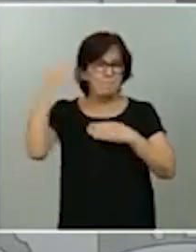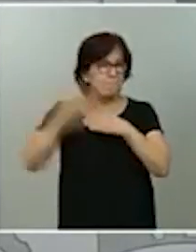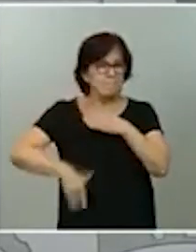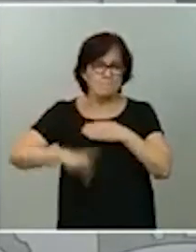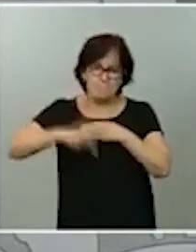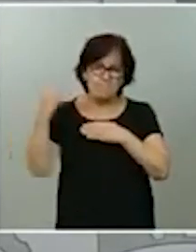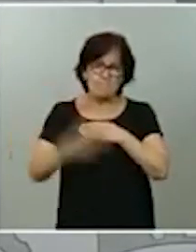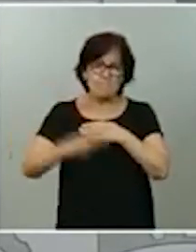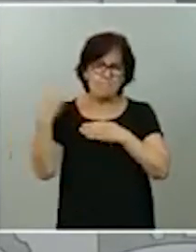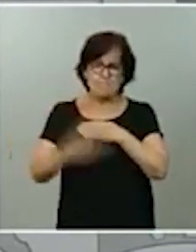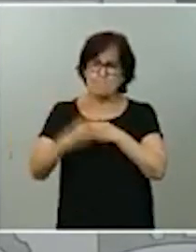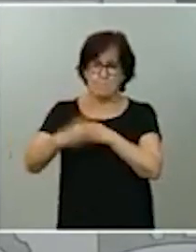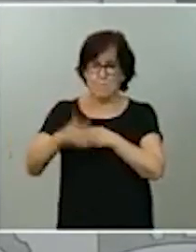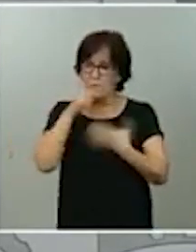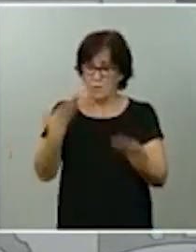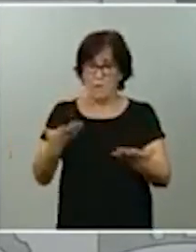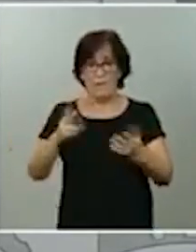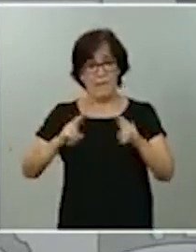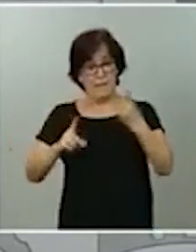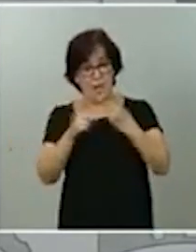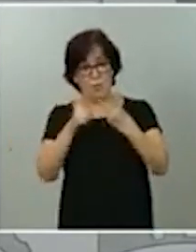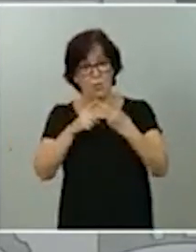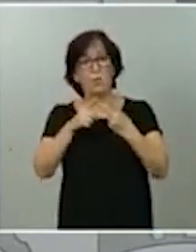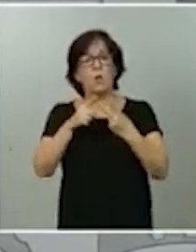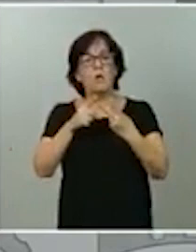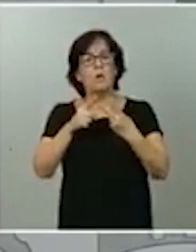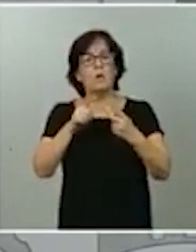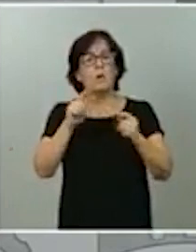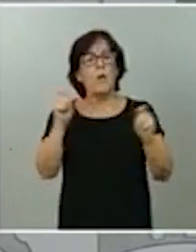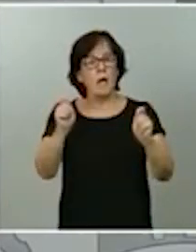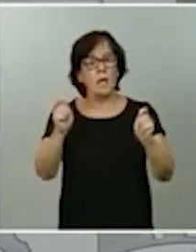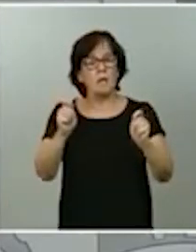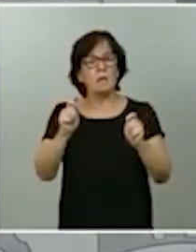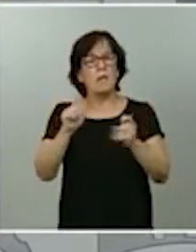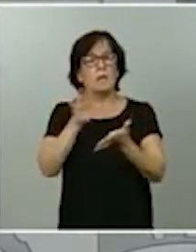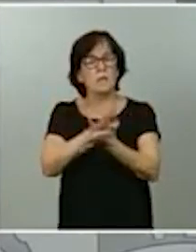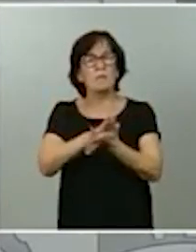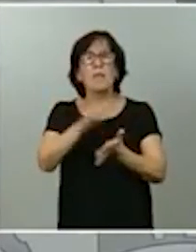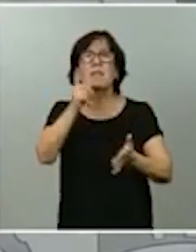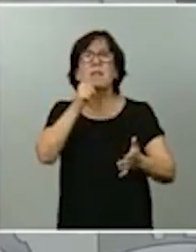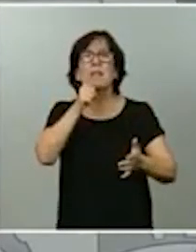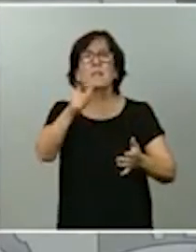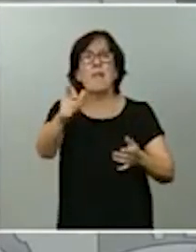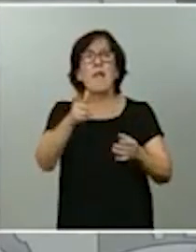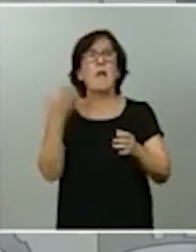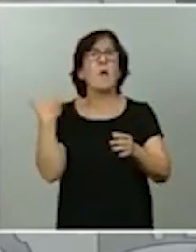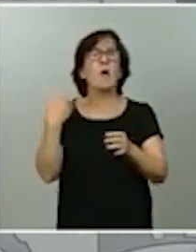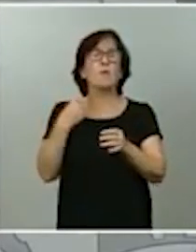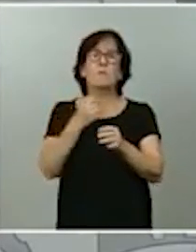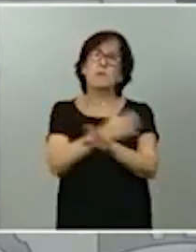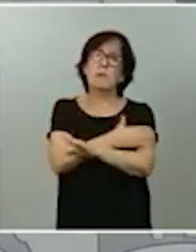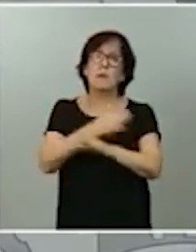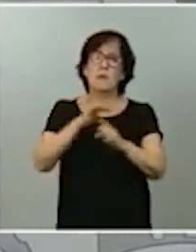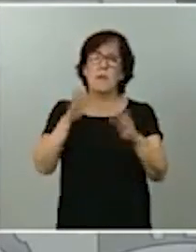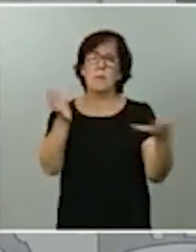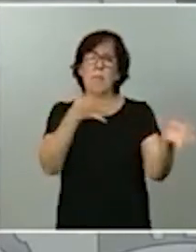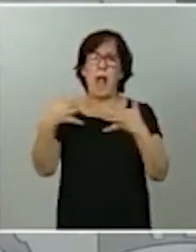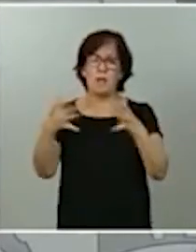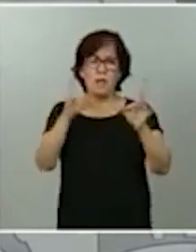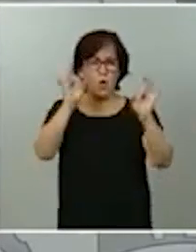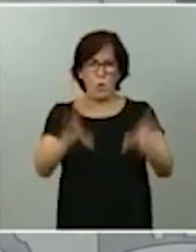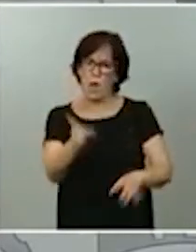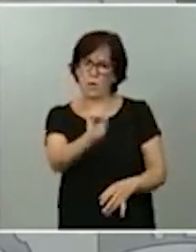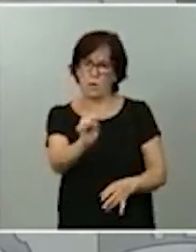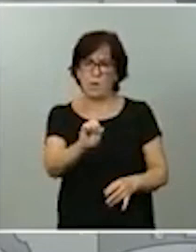segundo lugar, junto a esa alerta, serenidad, porque estamos lejos de la situación de mediados de marzo y no debe producirse un